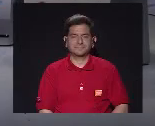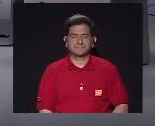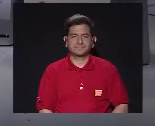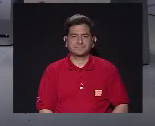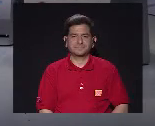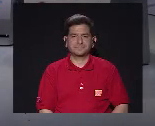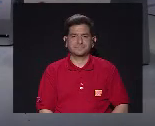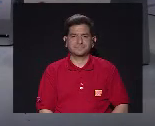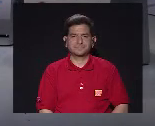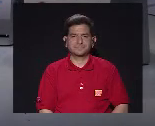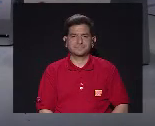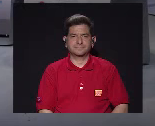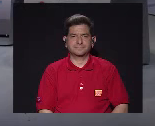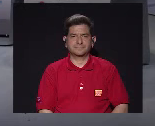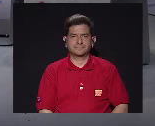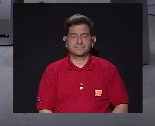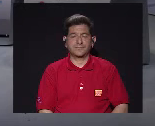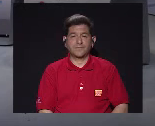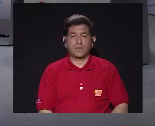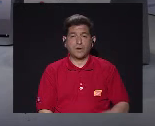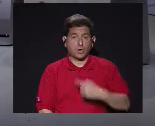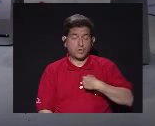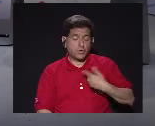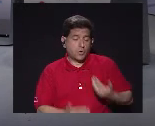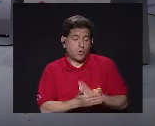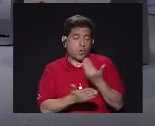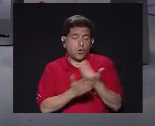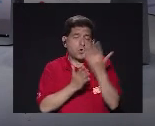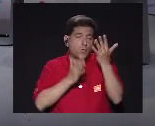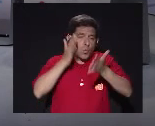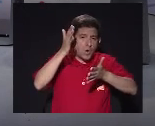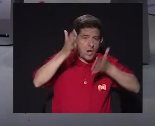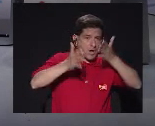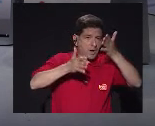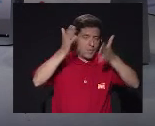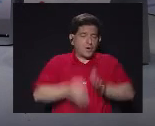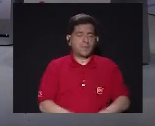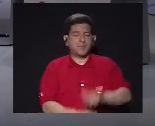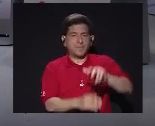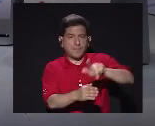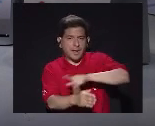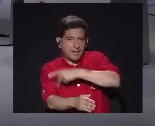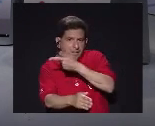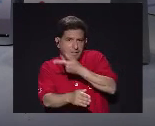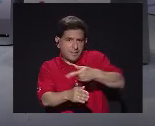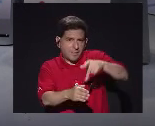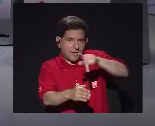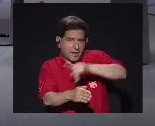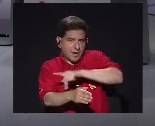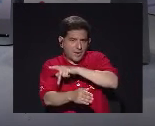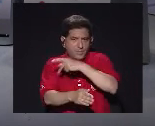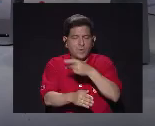Soy el novato creador Del poema